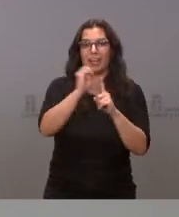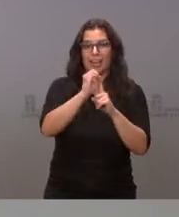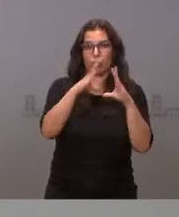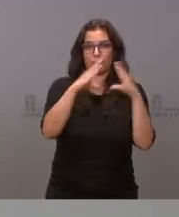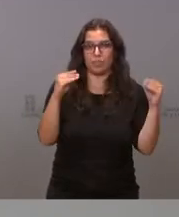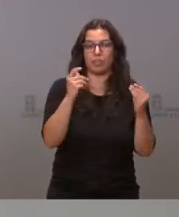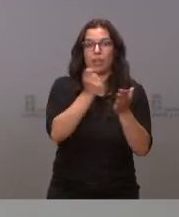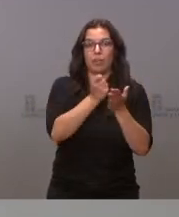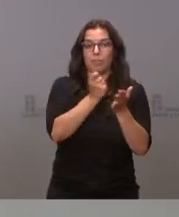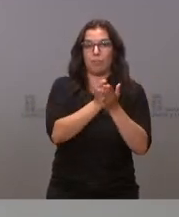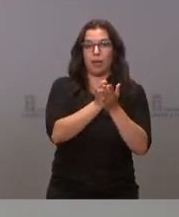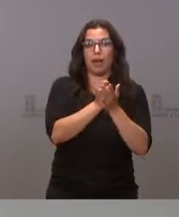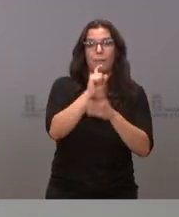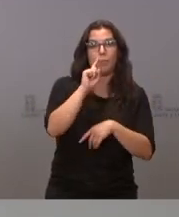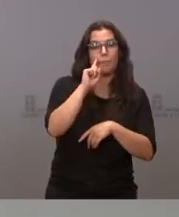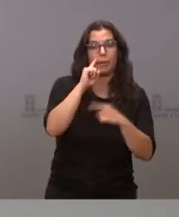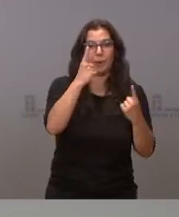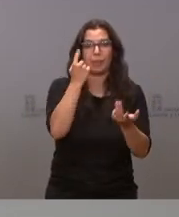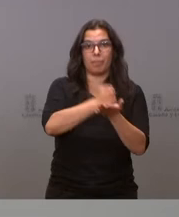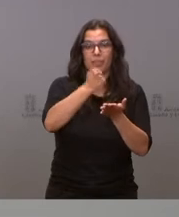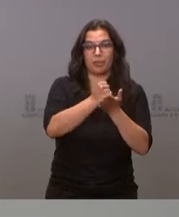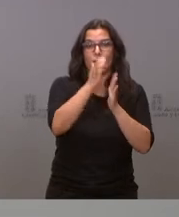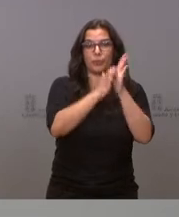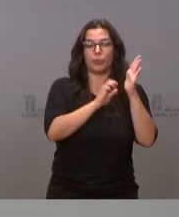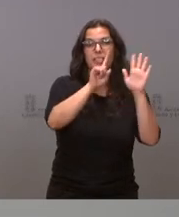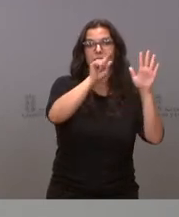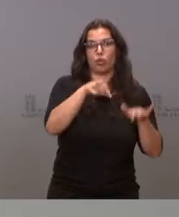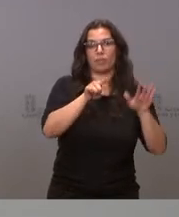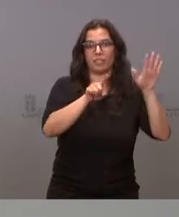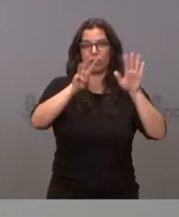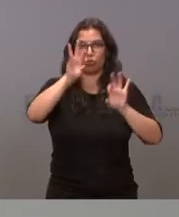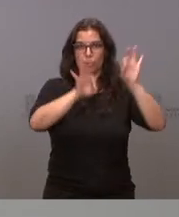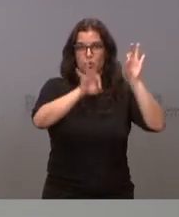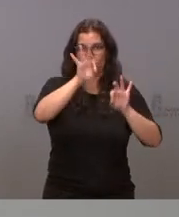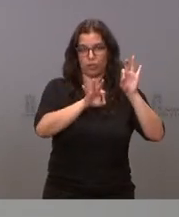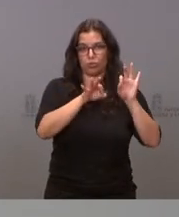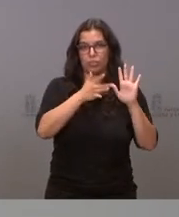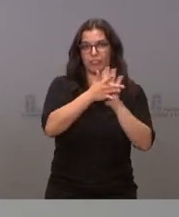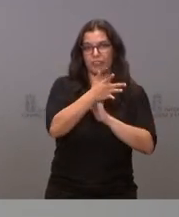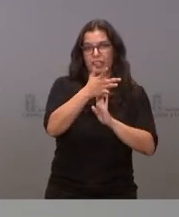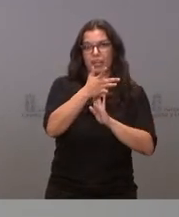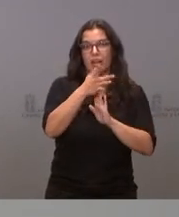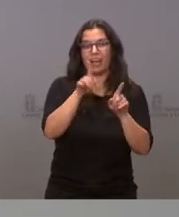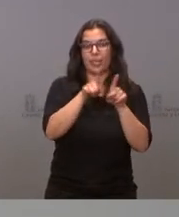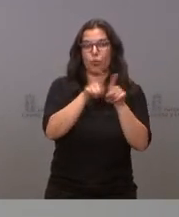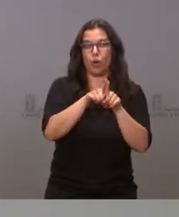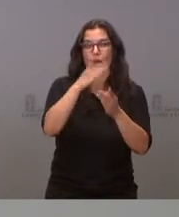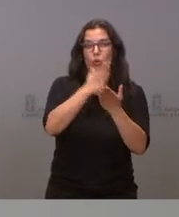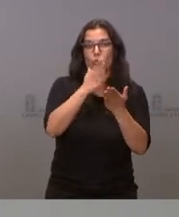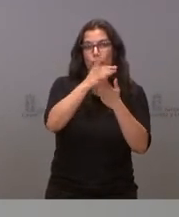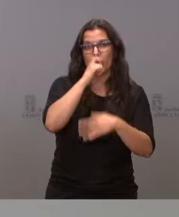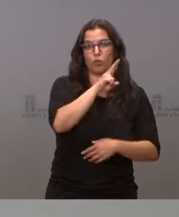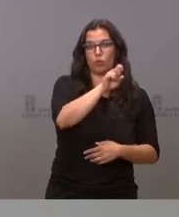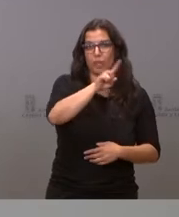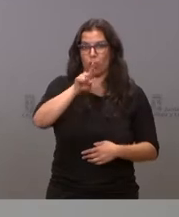precios de las primeras matrículas sufren una bajada del 6,68% hasta situarse en niveles del curso 2011-2012.